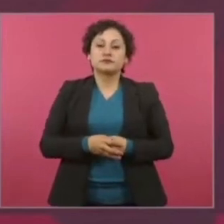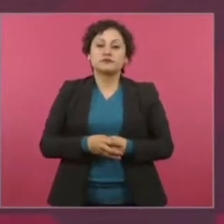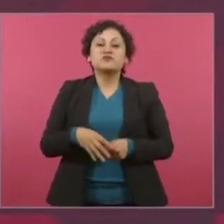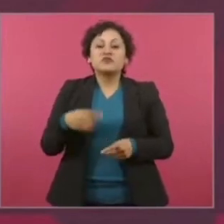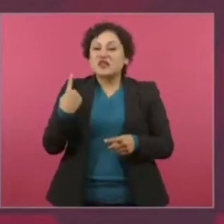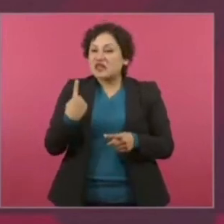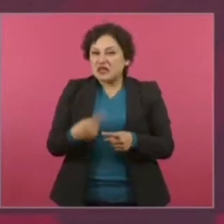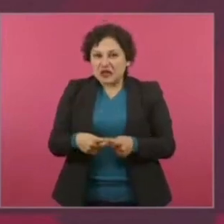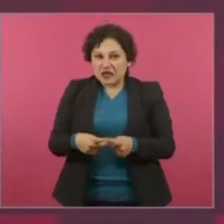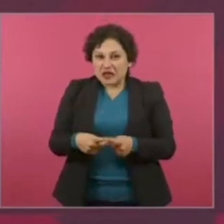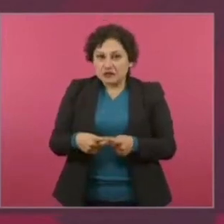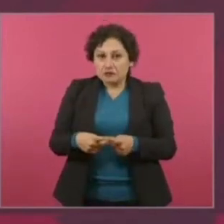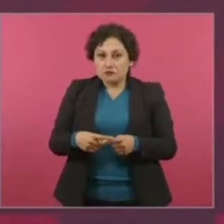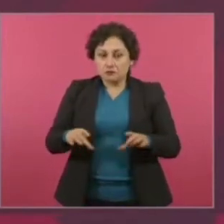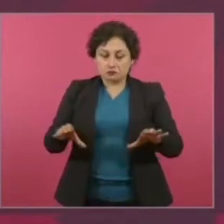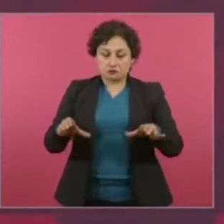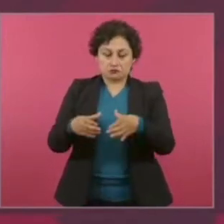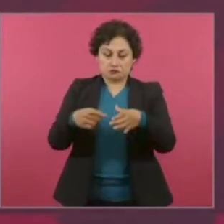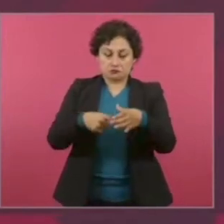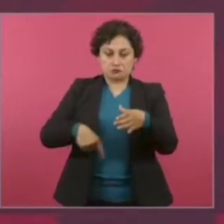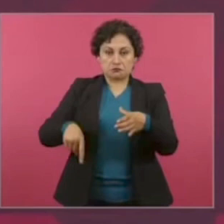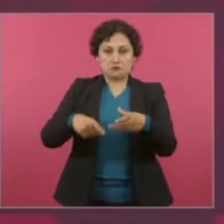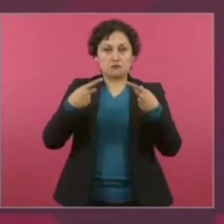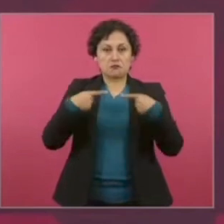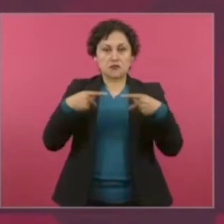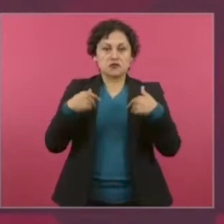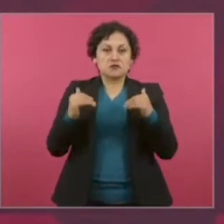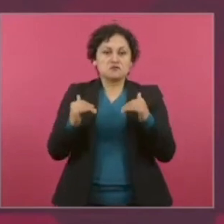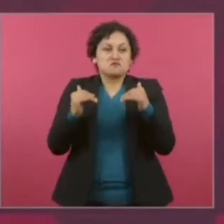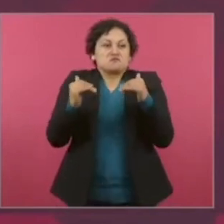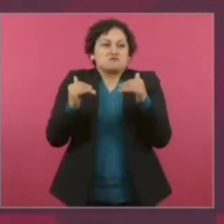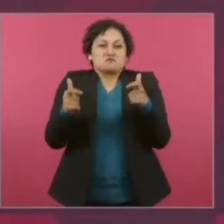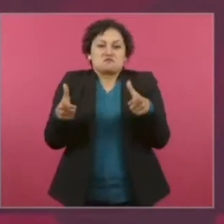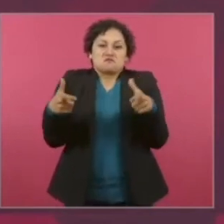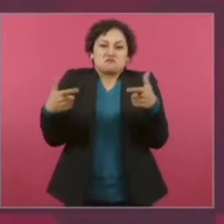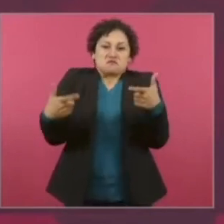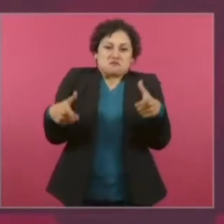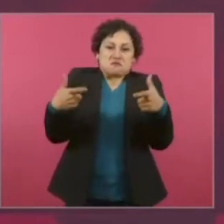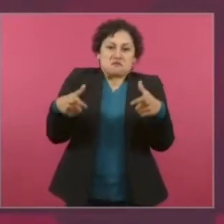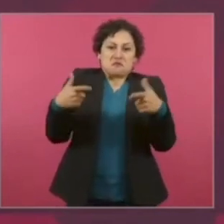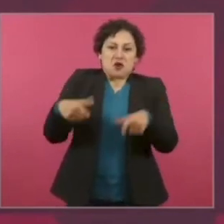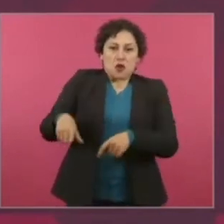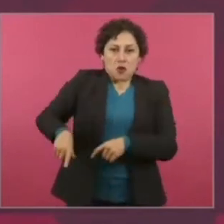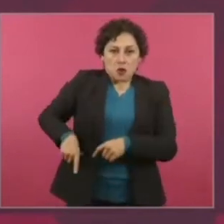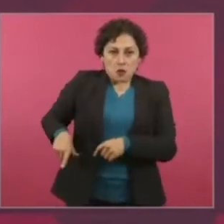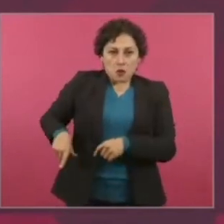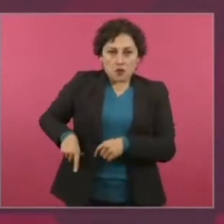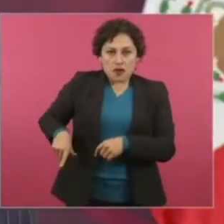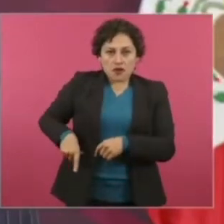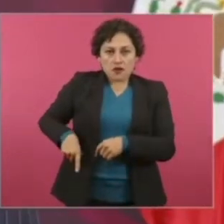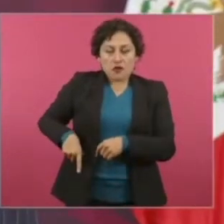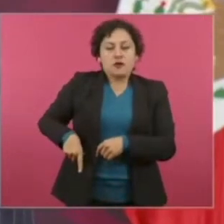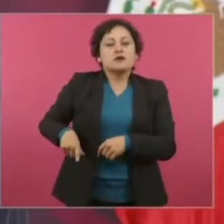oligarquía argentina, en complicidad con